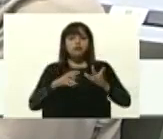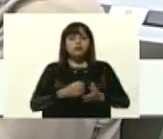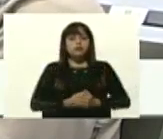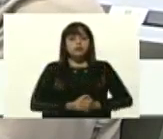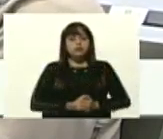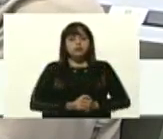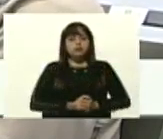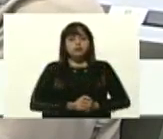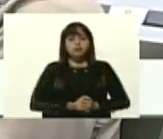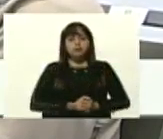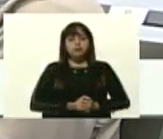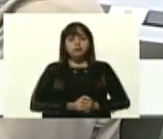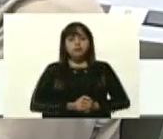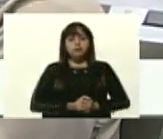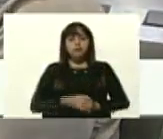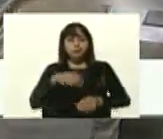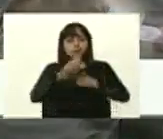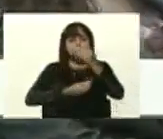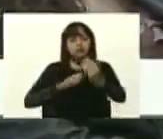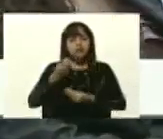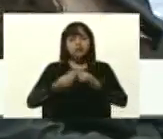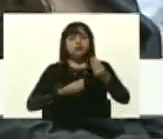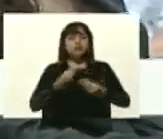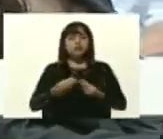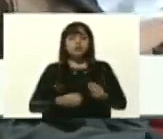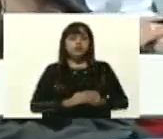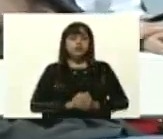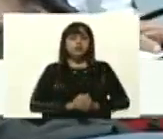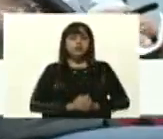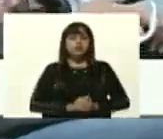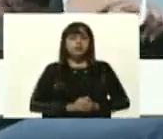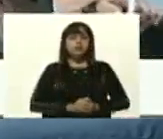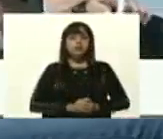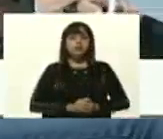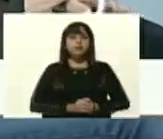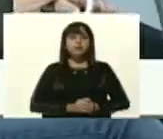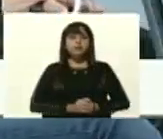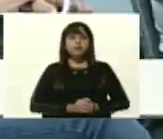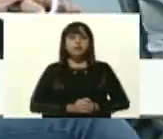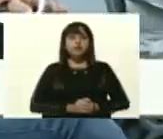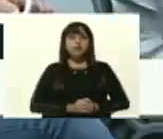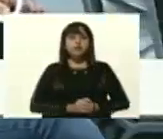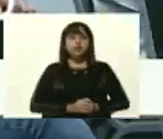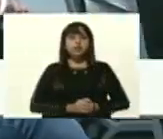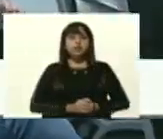Vamos a pasar revista a el hacer